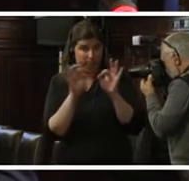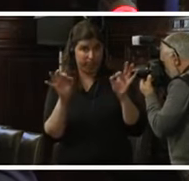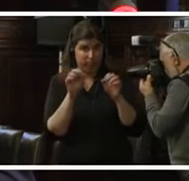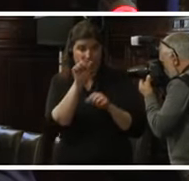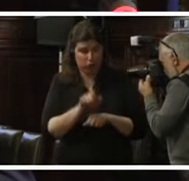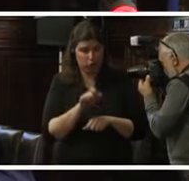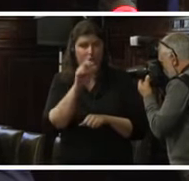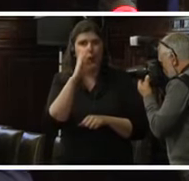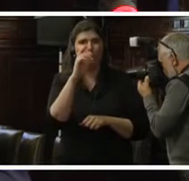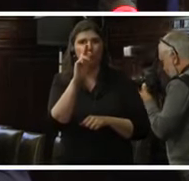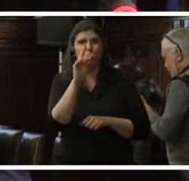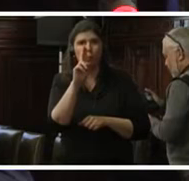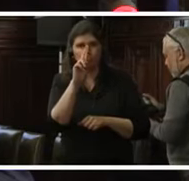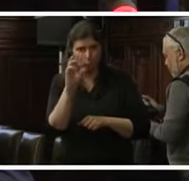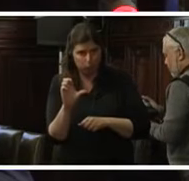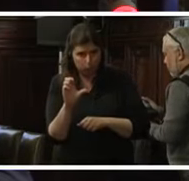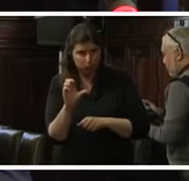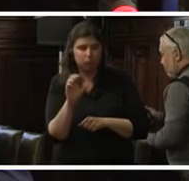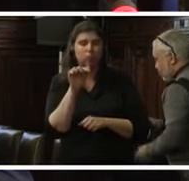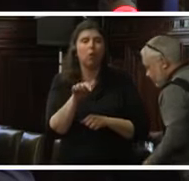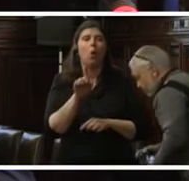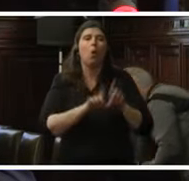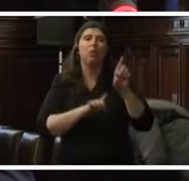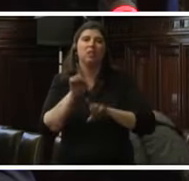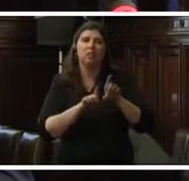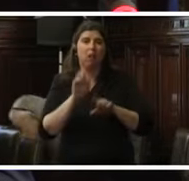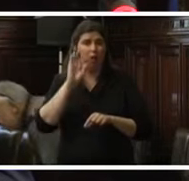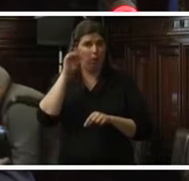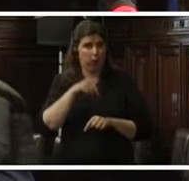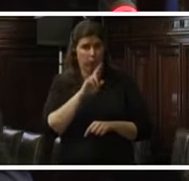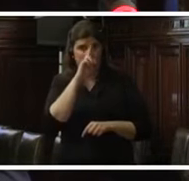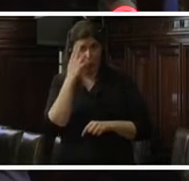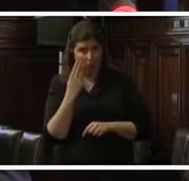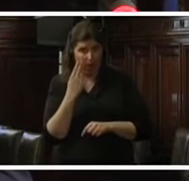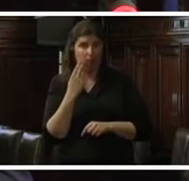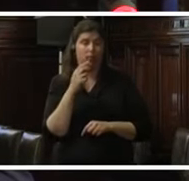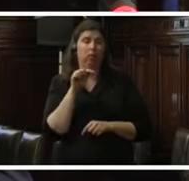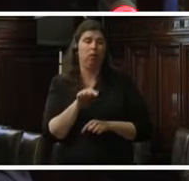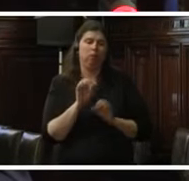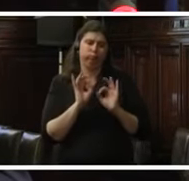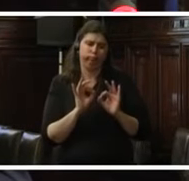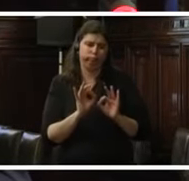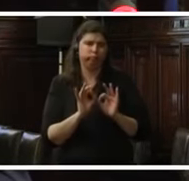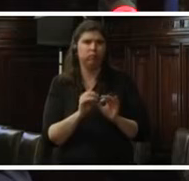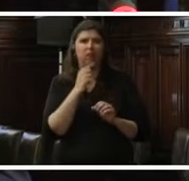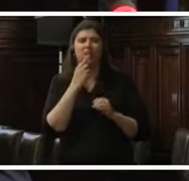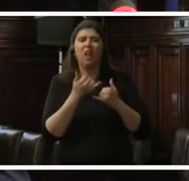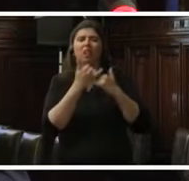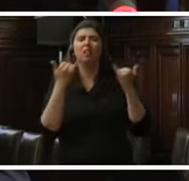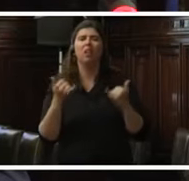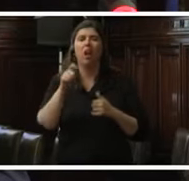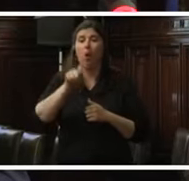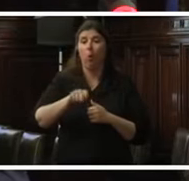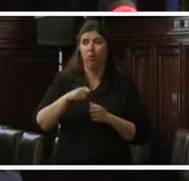la Universidad de la República, fue rector, un procesalista connotado, decía, el día que los jueces tengan